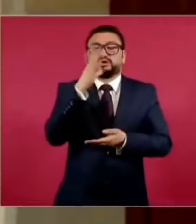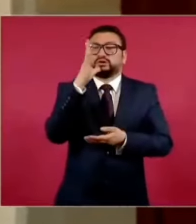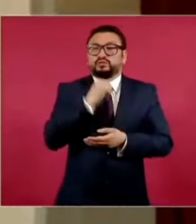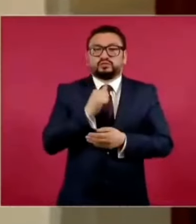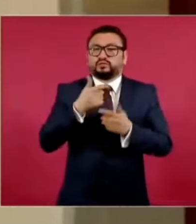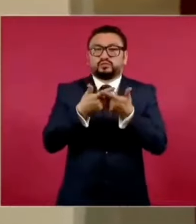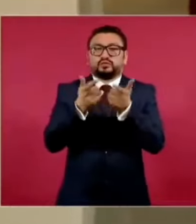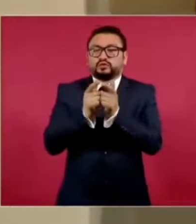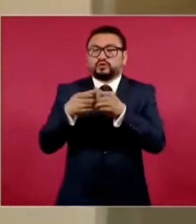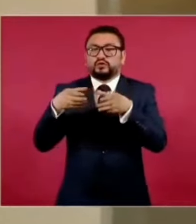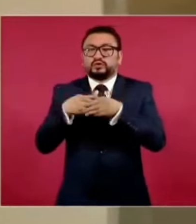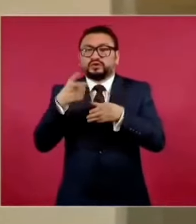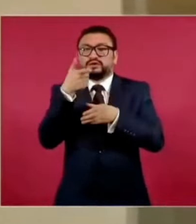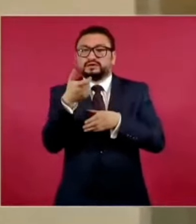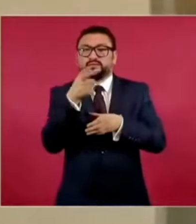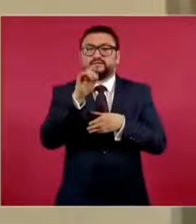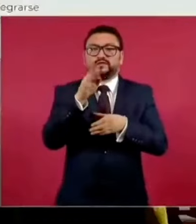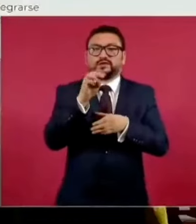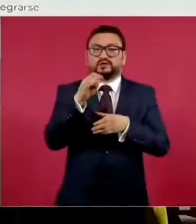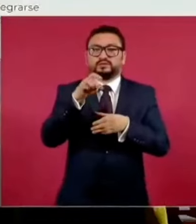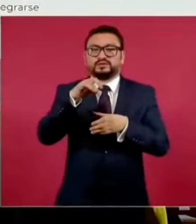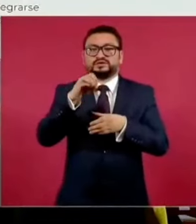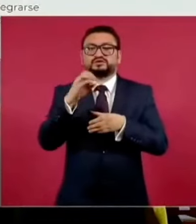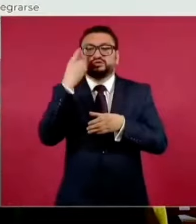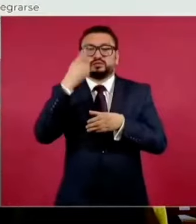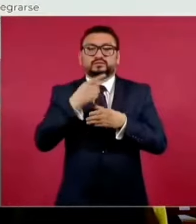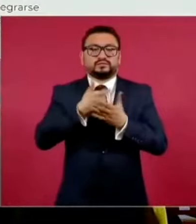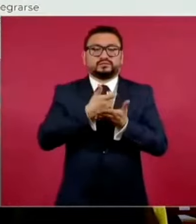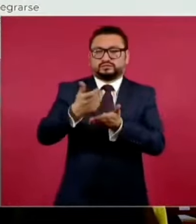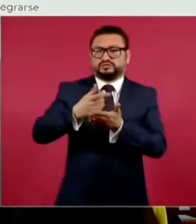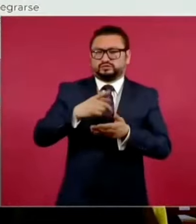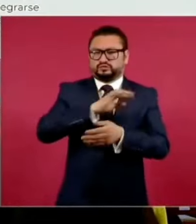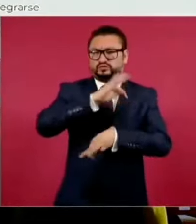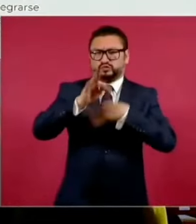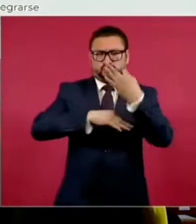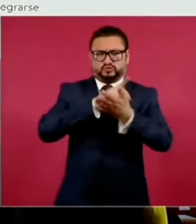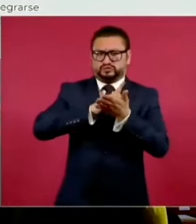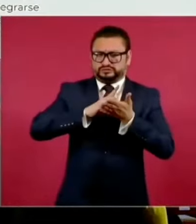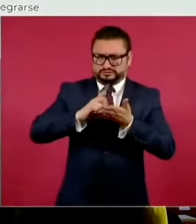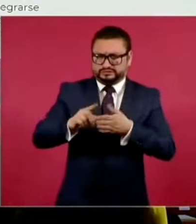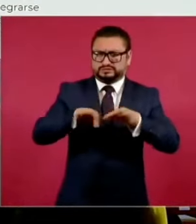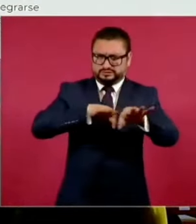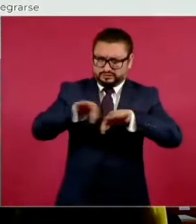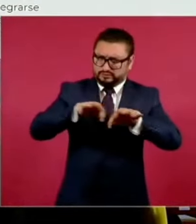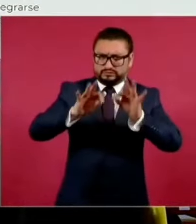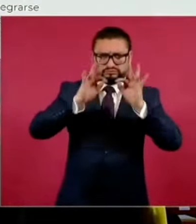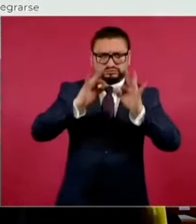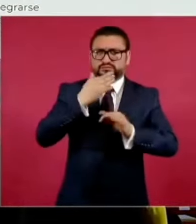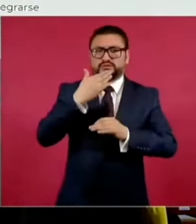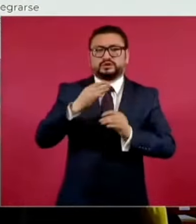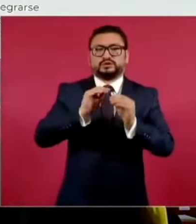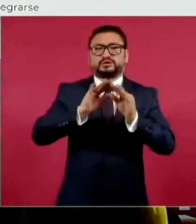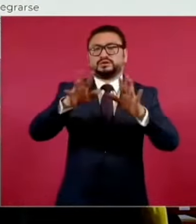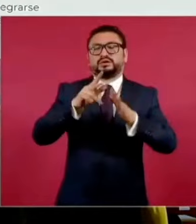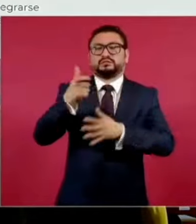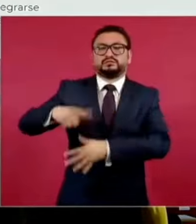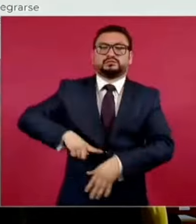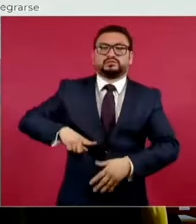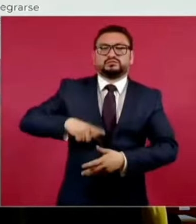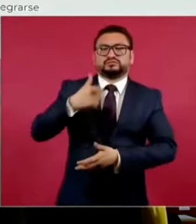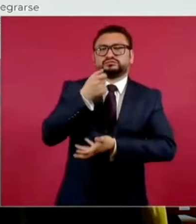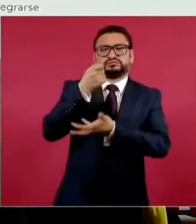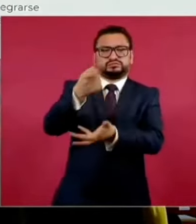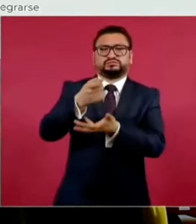fideicomisos y que todos los derechos laborales, por supuesto, están garantizados a través del presupuesto